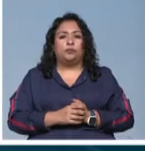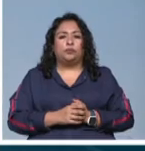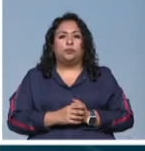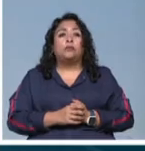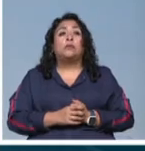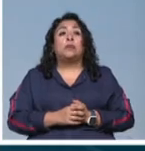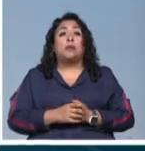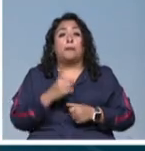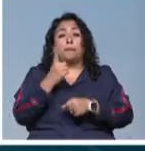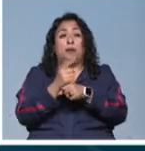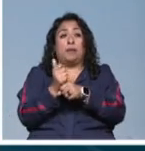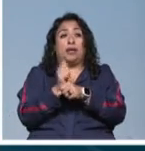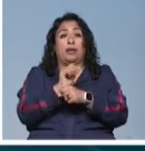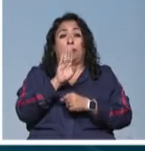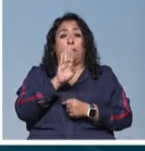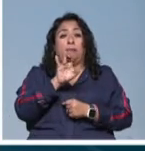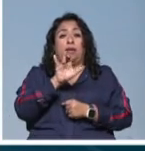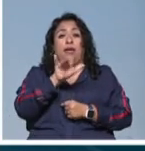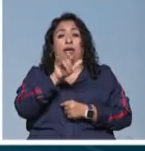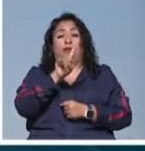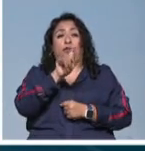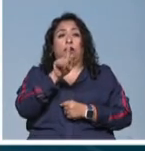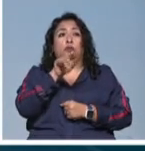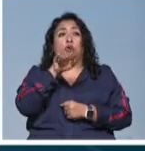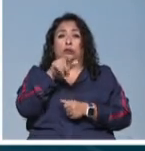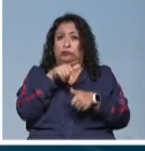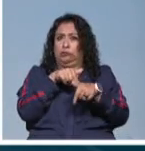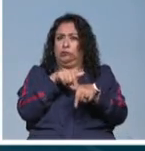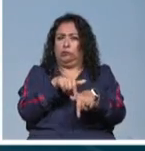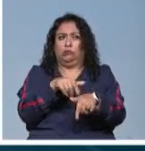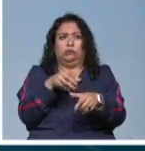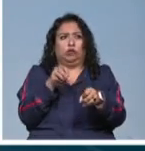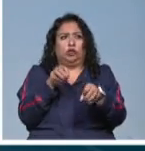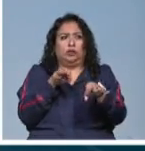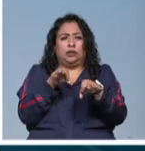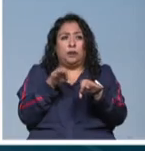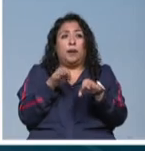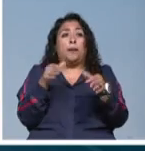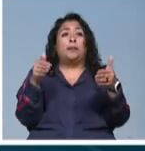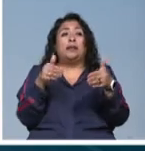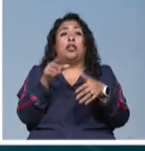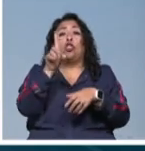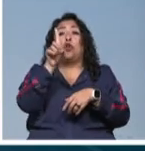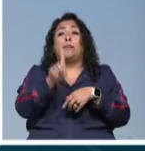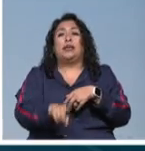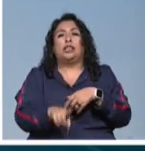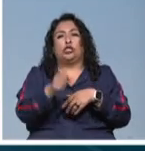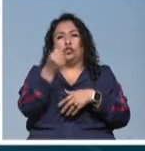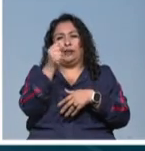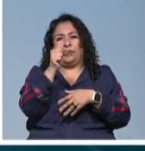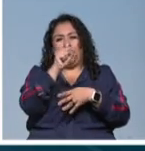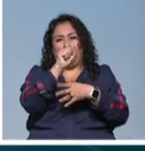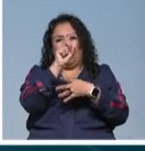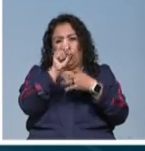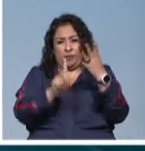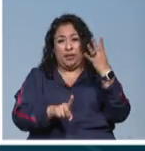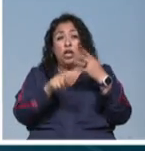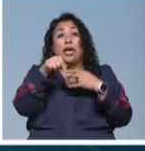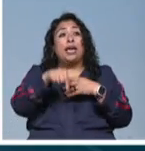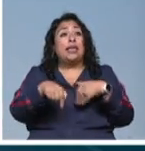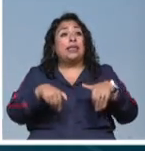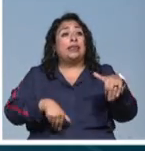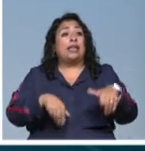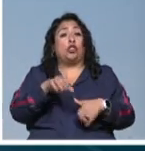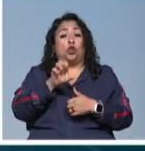La primera actriz, Beatriz Moreno, se mantiene más vigente que nunca y se presenta todos los domingos de septiembre aquí en el Teatro